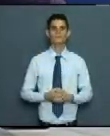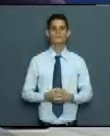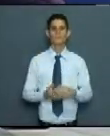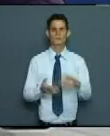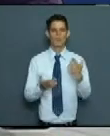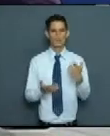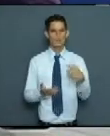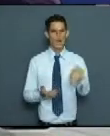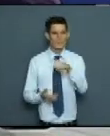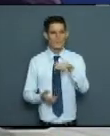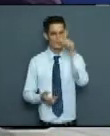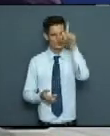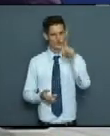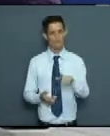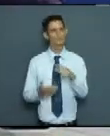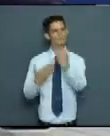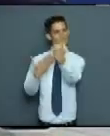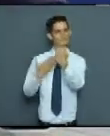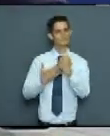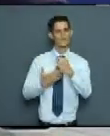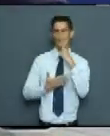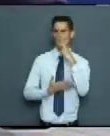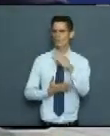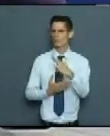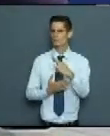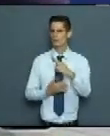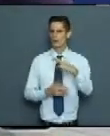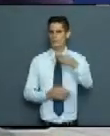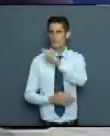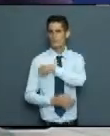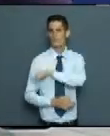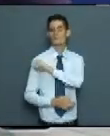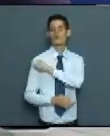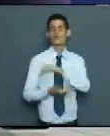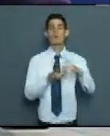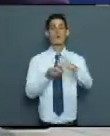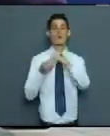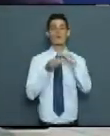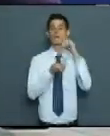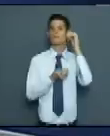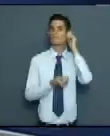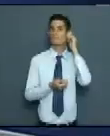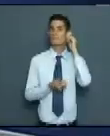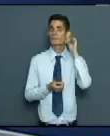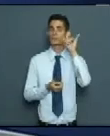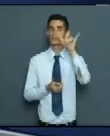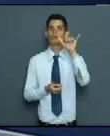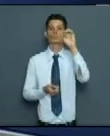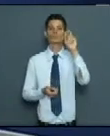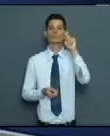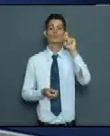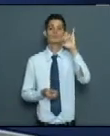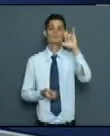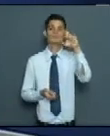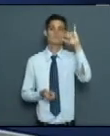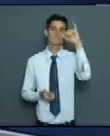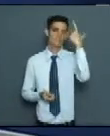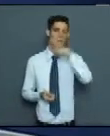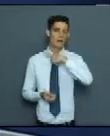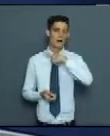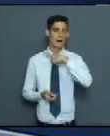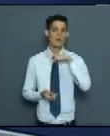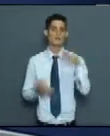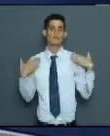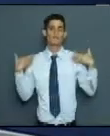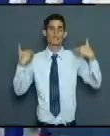amiga, una directiva que acude siempre a dar respuesta a nuestra población, la compañera Dionisia Milagros Portelles Duque, quien es directora de la